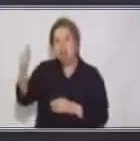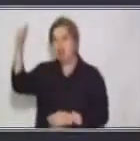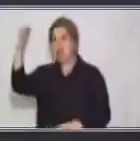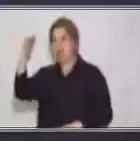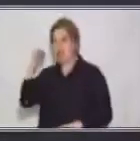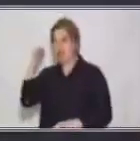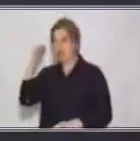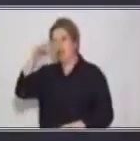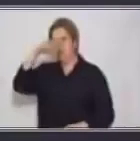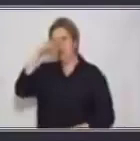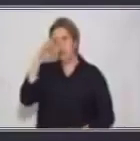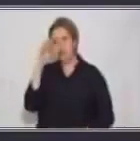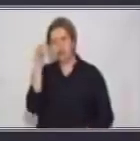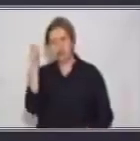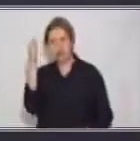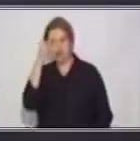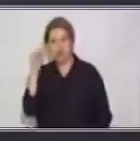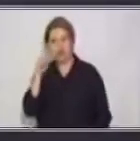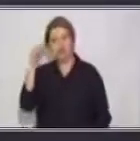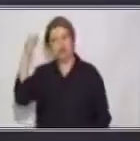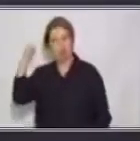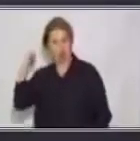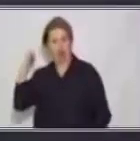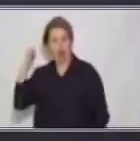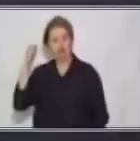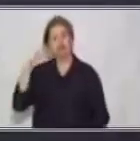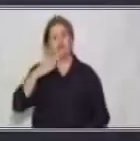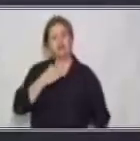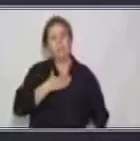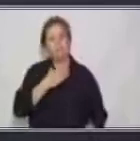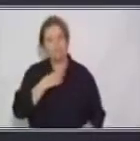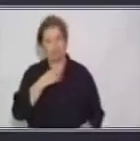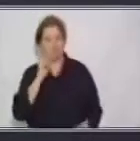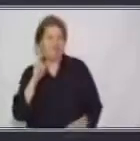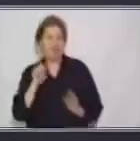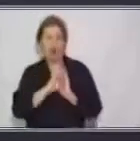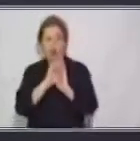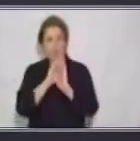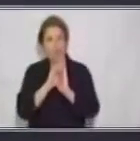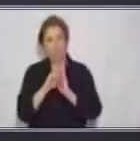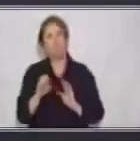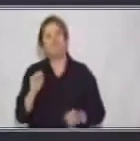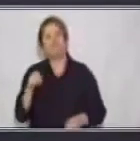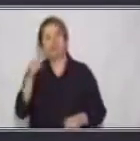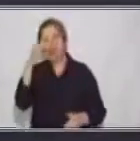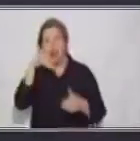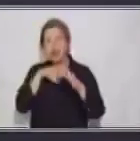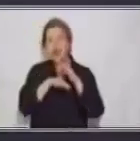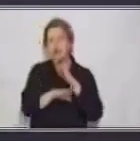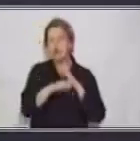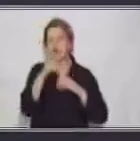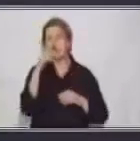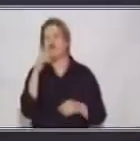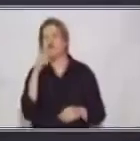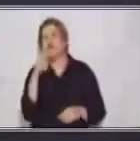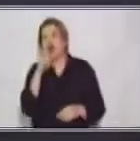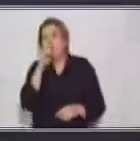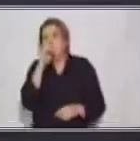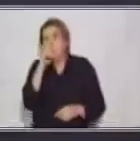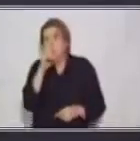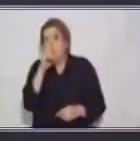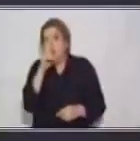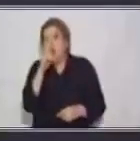Dentro significa posición. También se puede aplicar a situaciones, ¿verdad? Por ejemplo, dentro de un